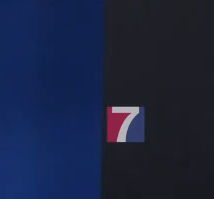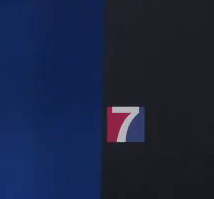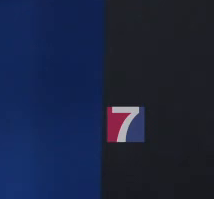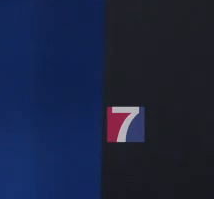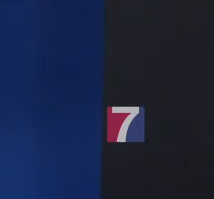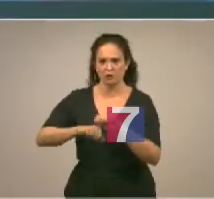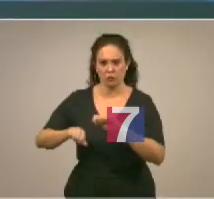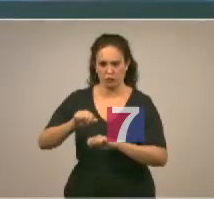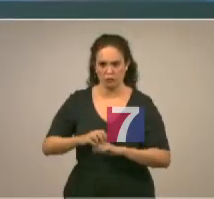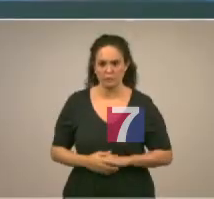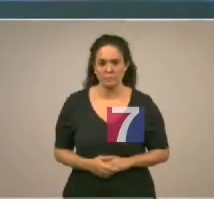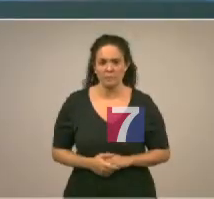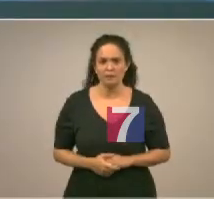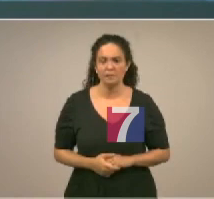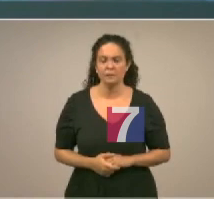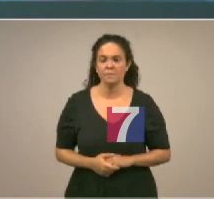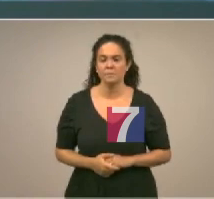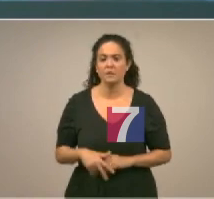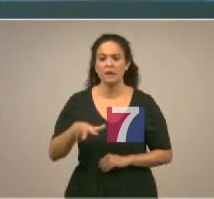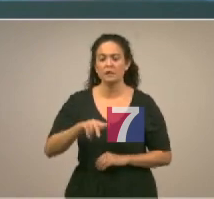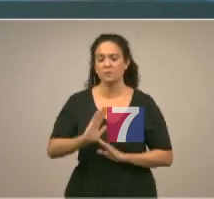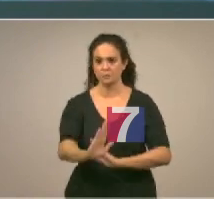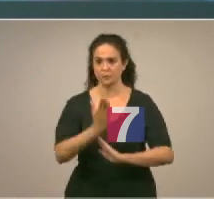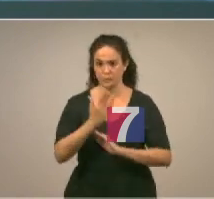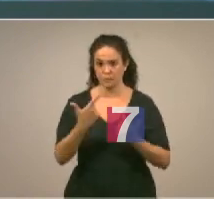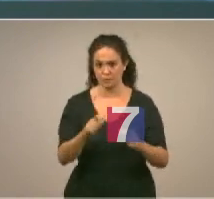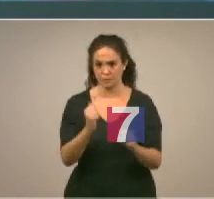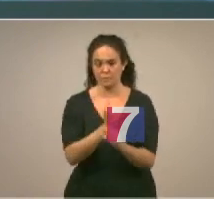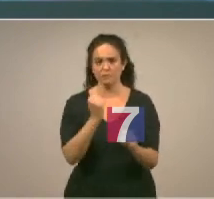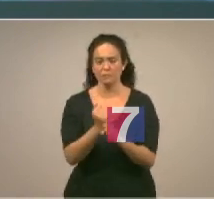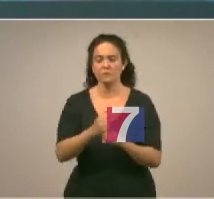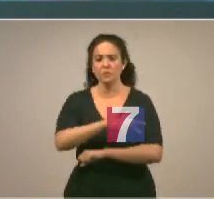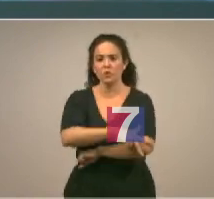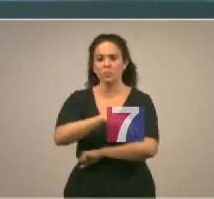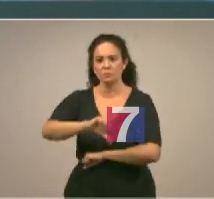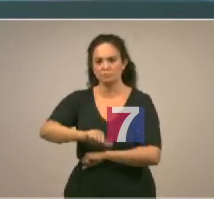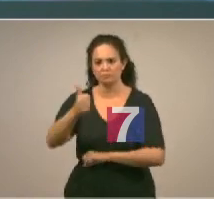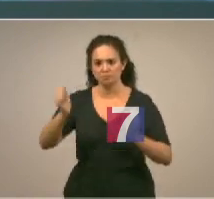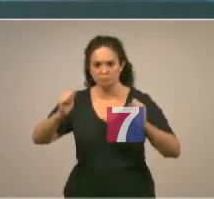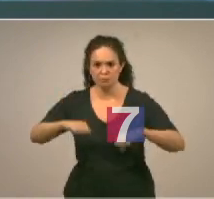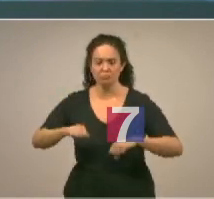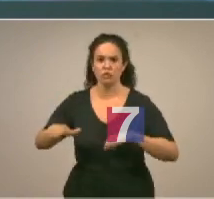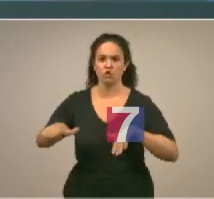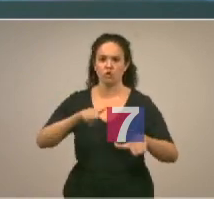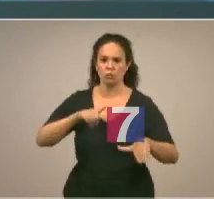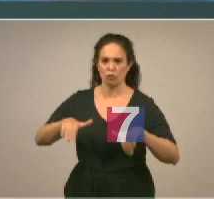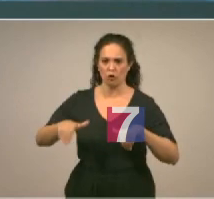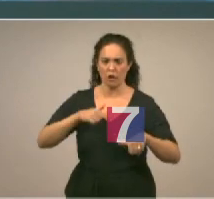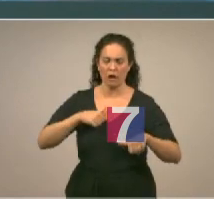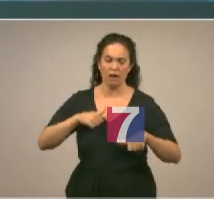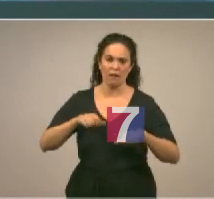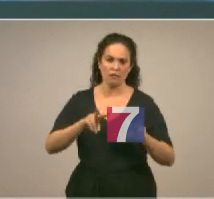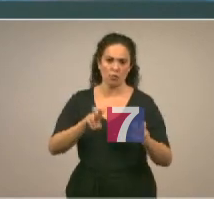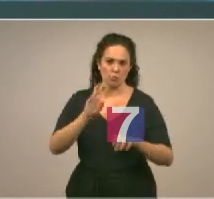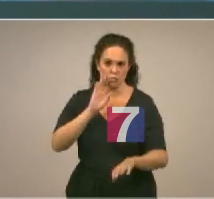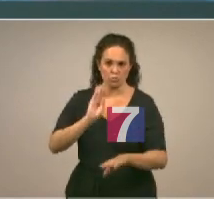palabras a propósito del Departamento de Empleo y Trabajo el Gobierno ha acordado convocar una convocatoria